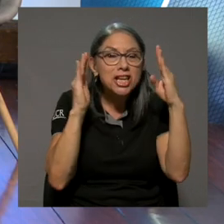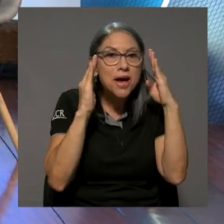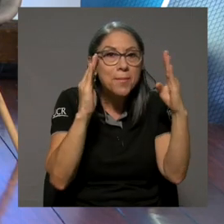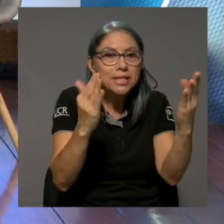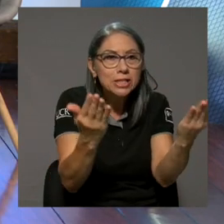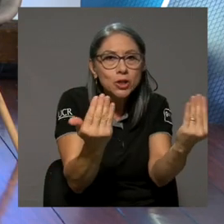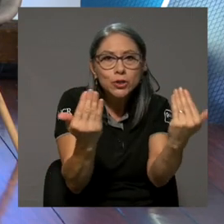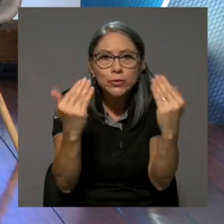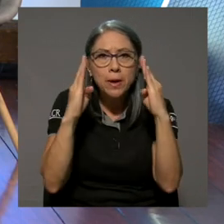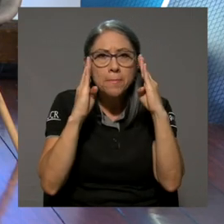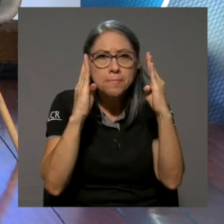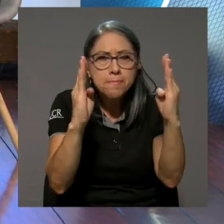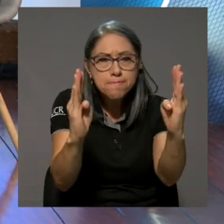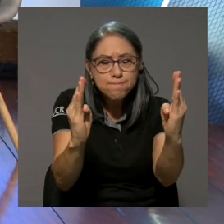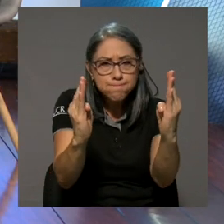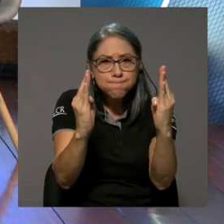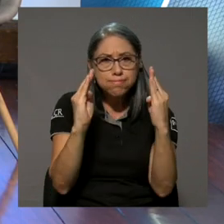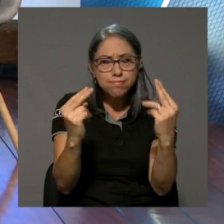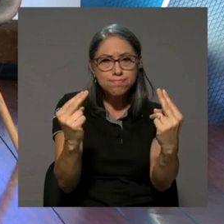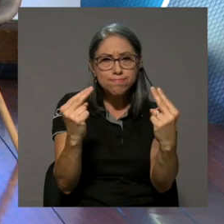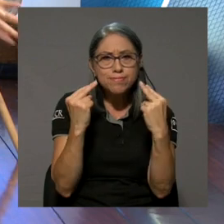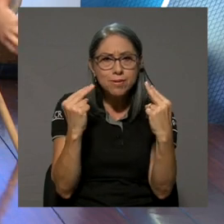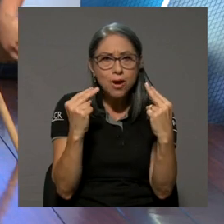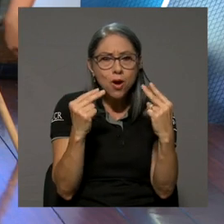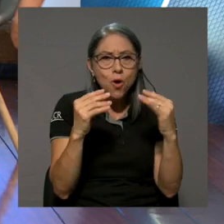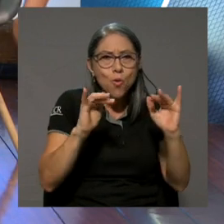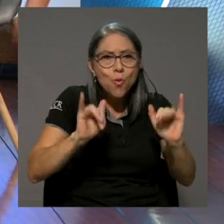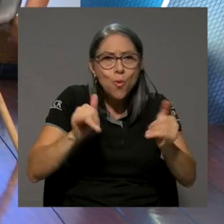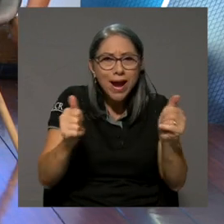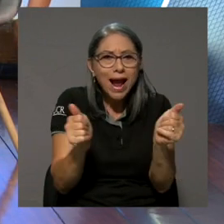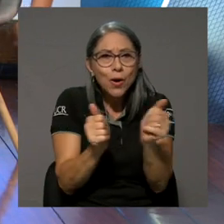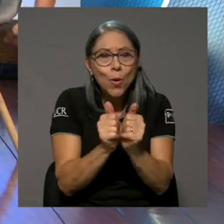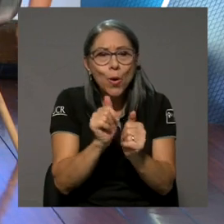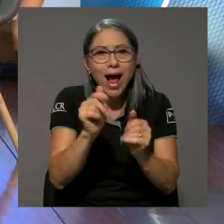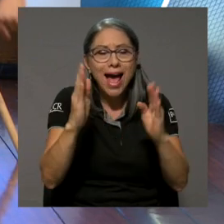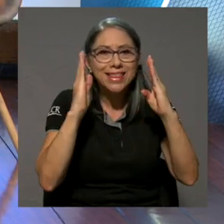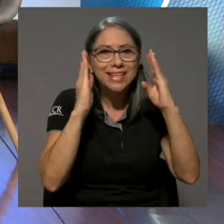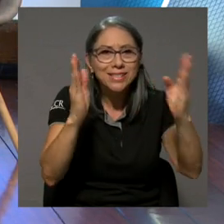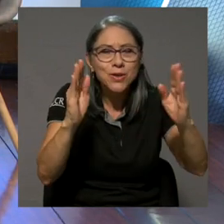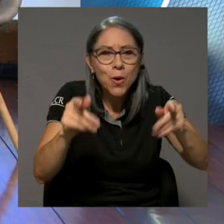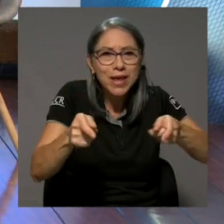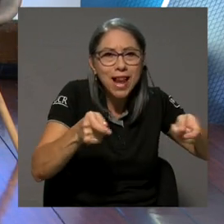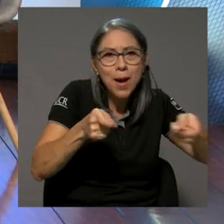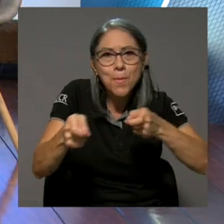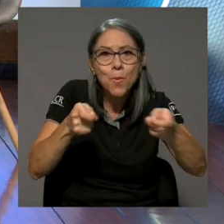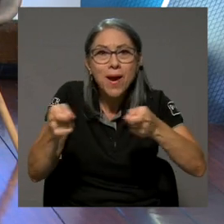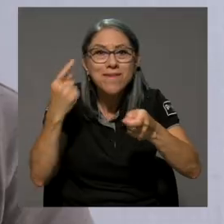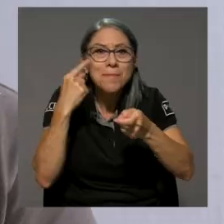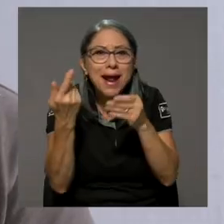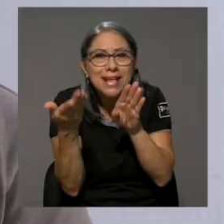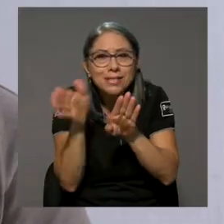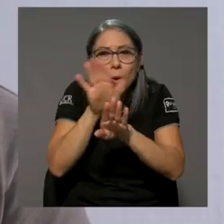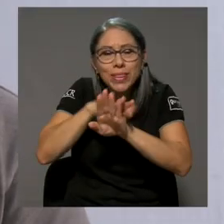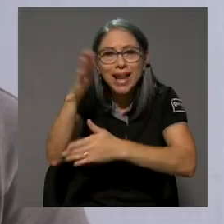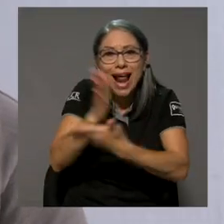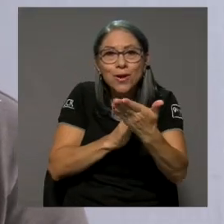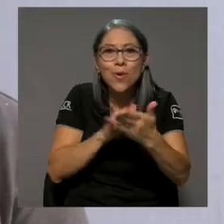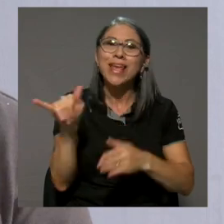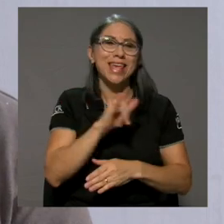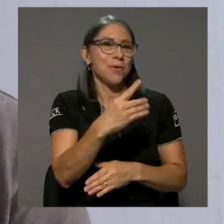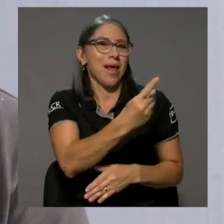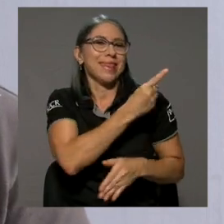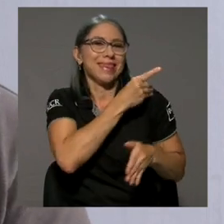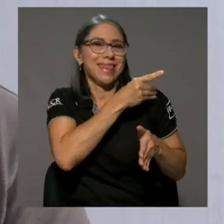atención y la mueve para poder esconder algo detrás de ellos. Igual el cineasta,